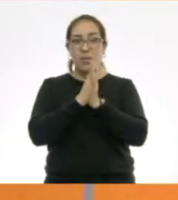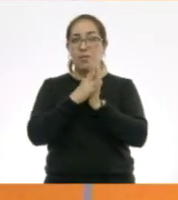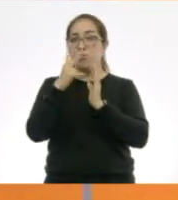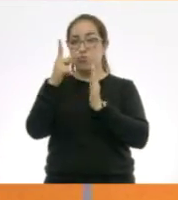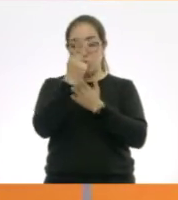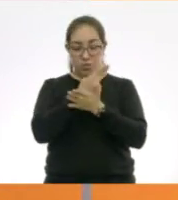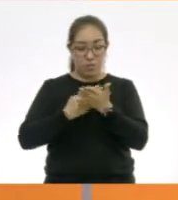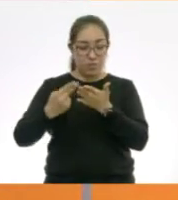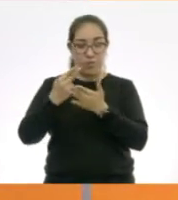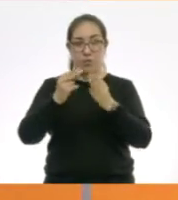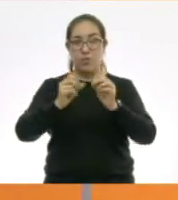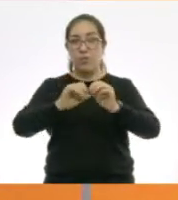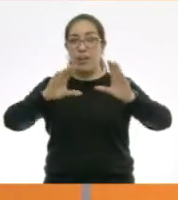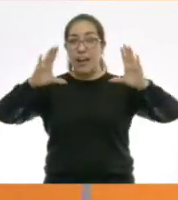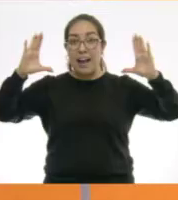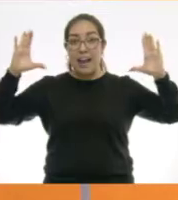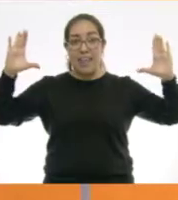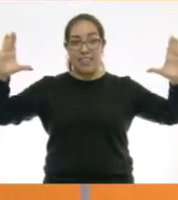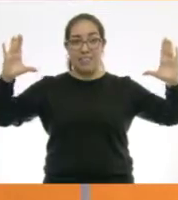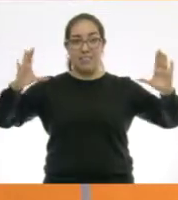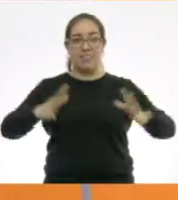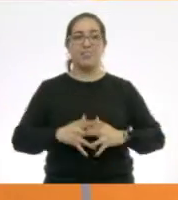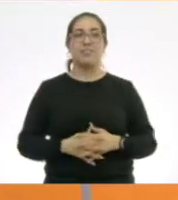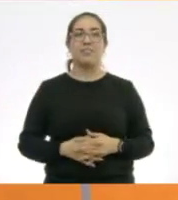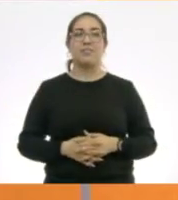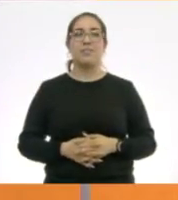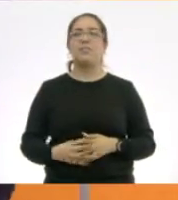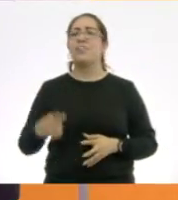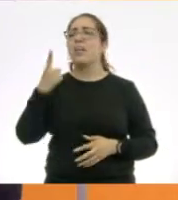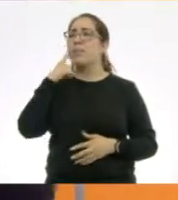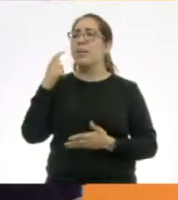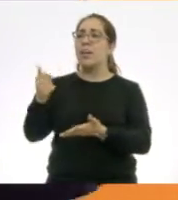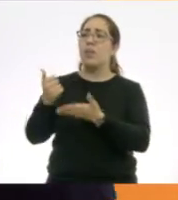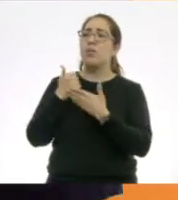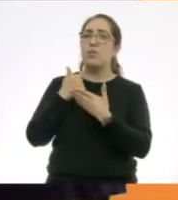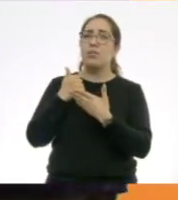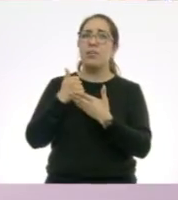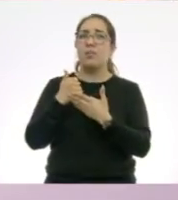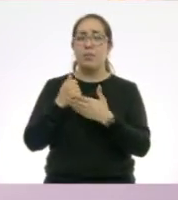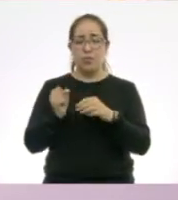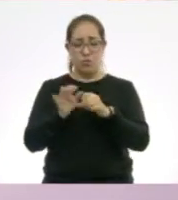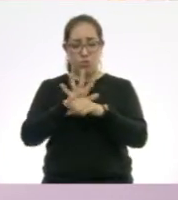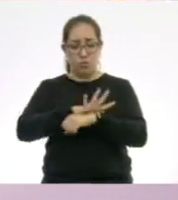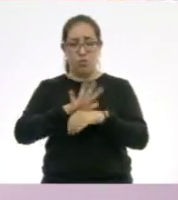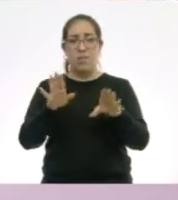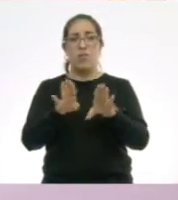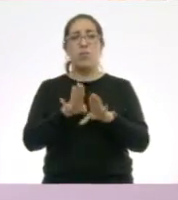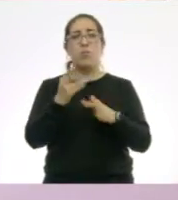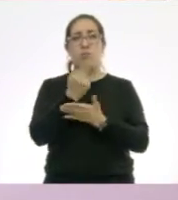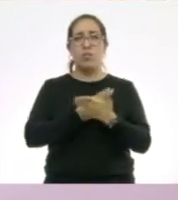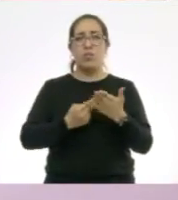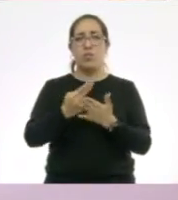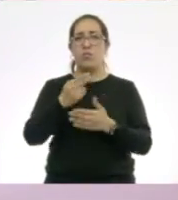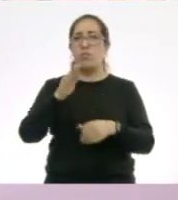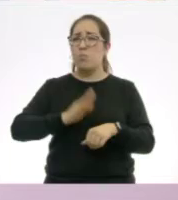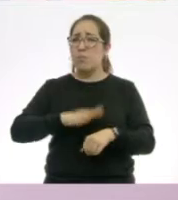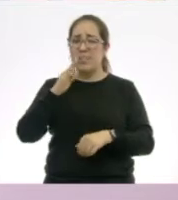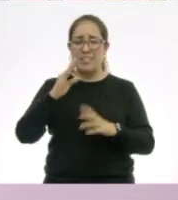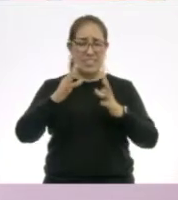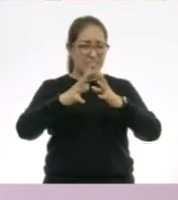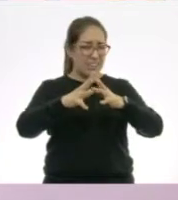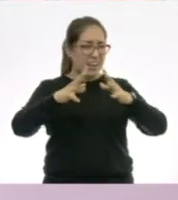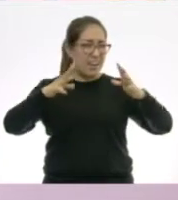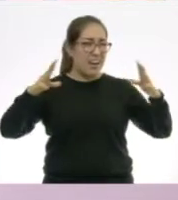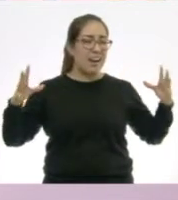grandes. Estoy tratando de hacer un coronavirus. A ver, tú haz el tuyo de aquel lado. Pero tienen que ser grandes para que